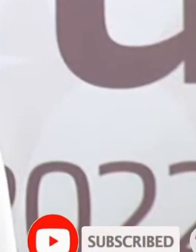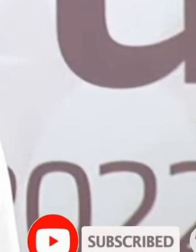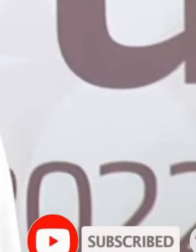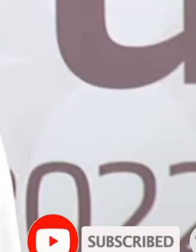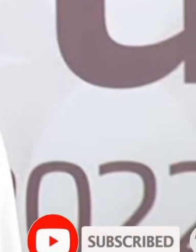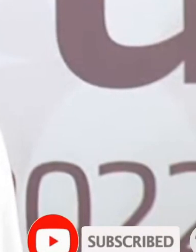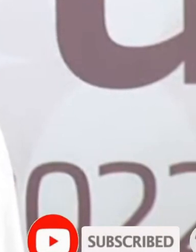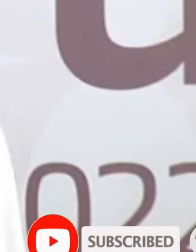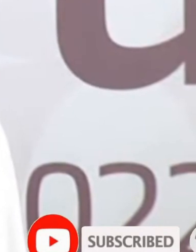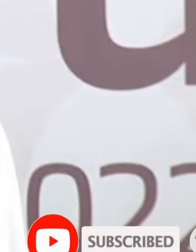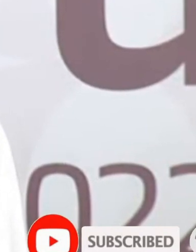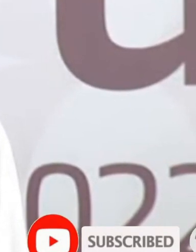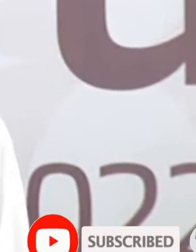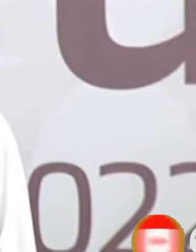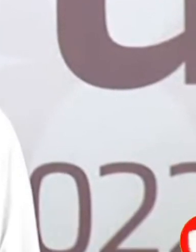¡Vamos!